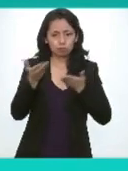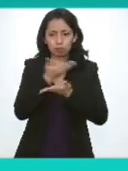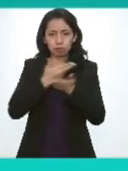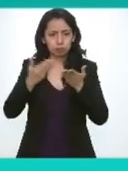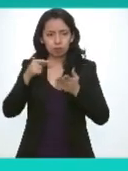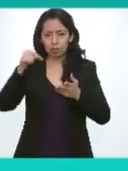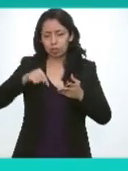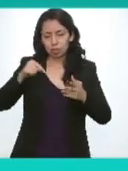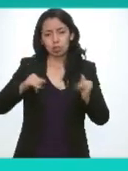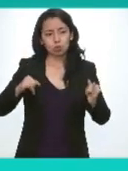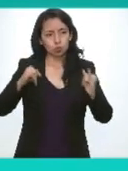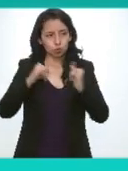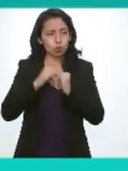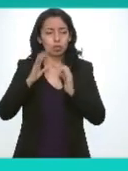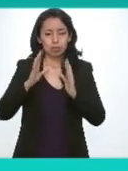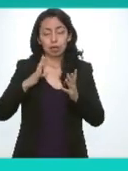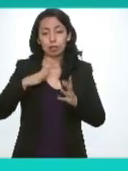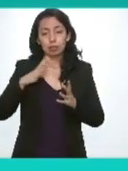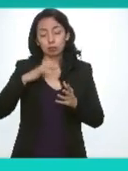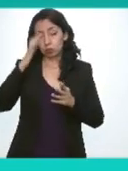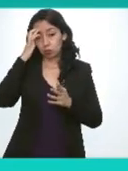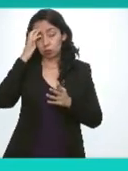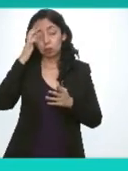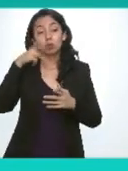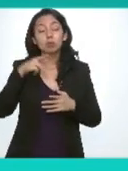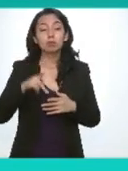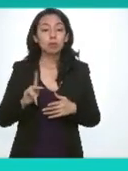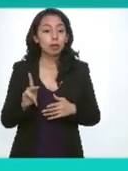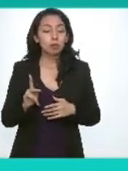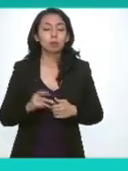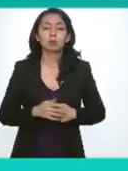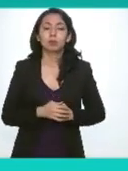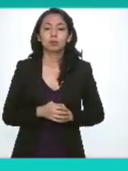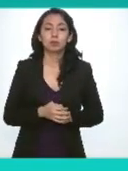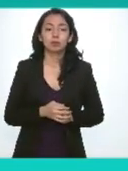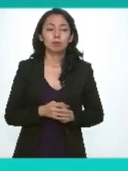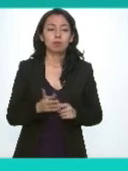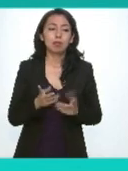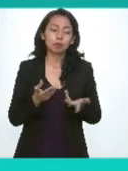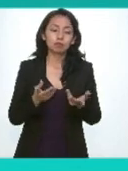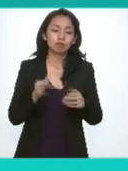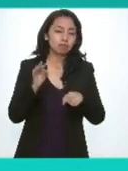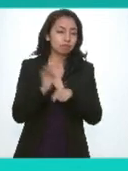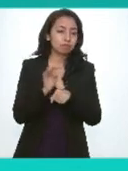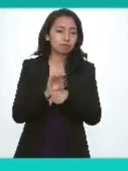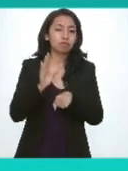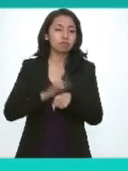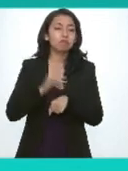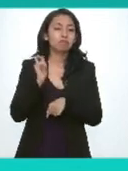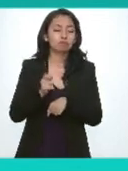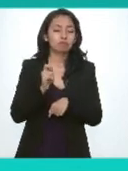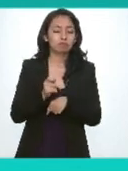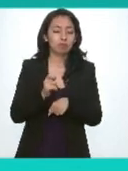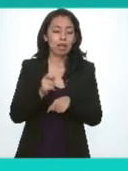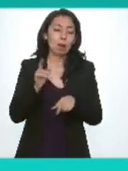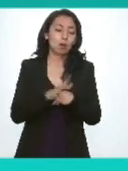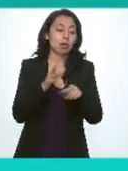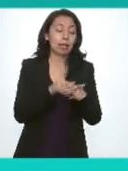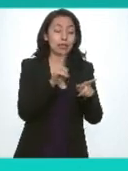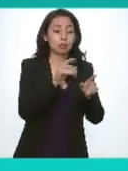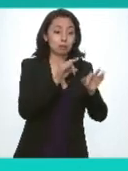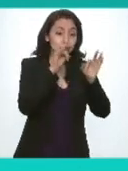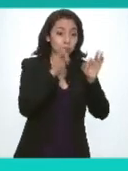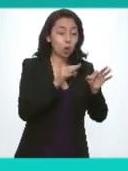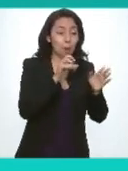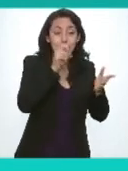interior de nosotras integrantes del sistema no obstante justo el plus de tener una gaceta oficial es un